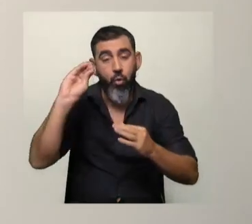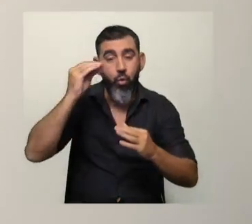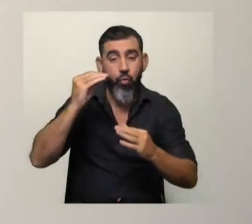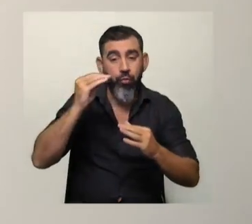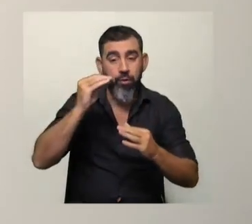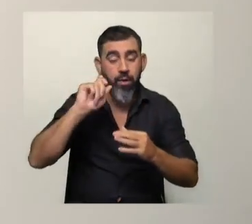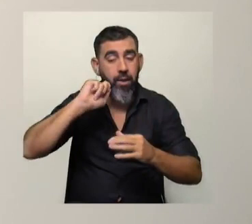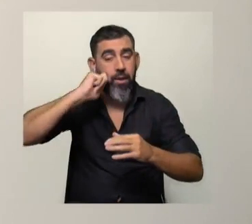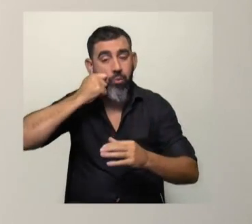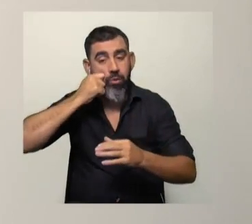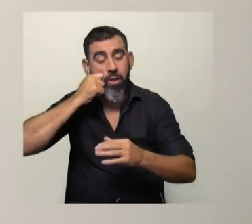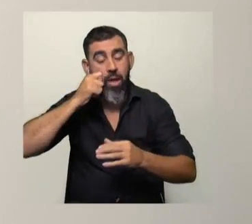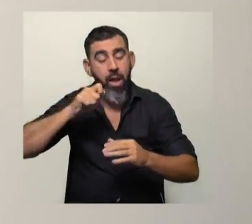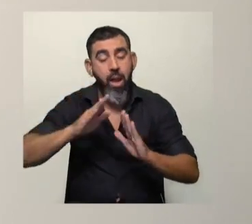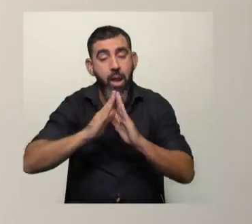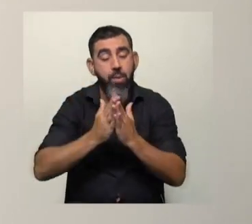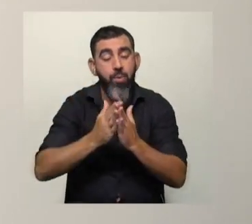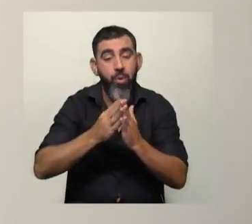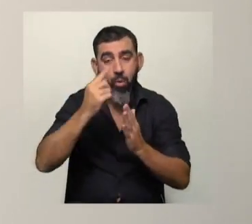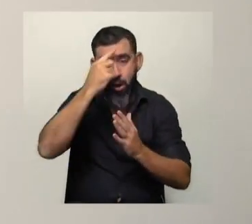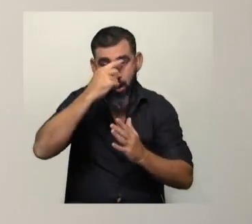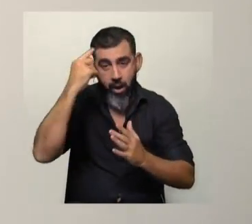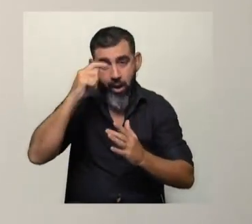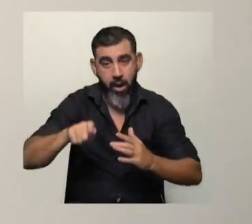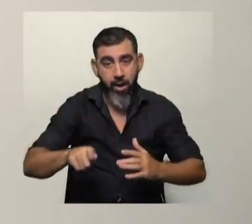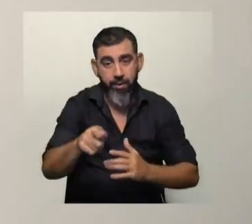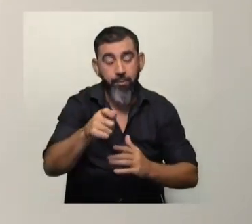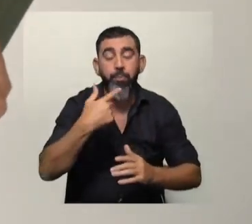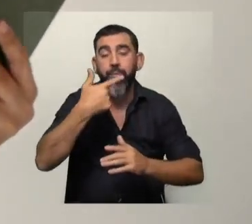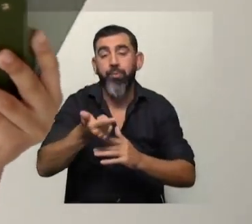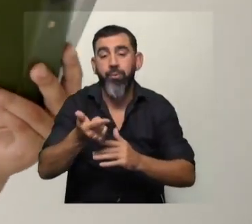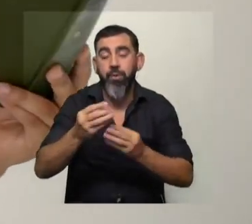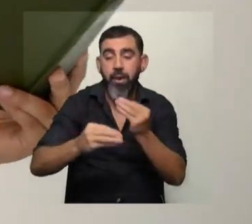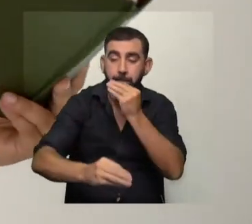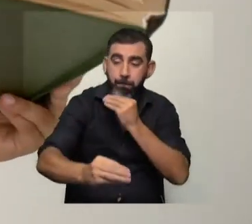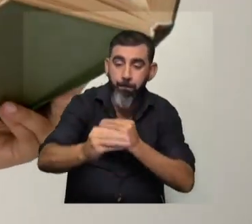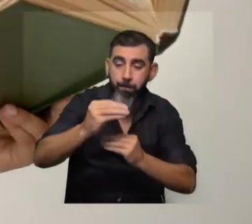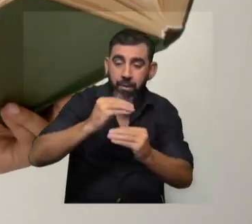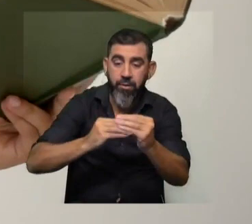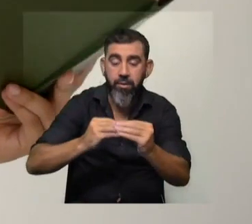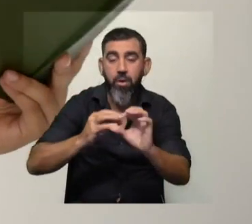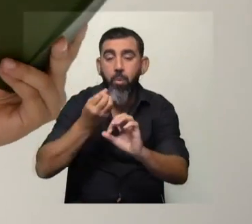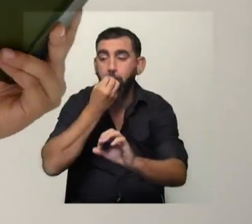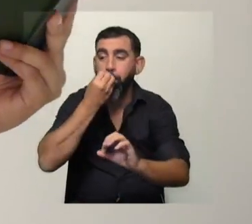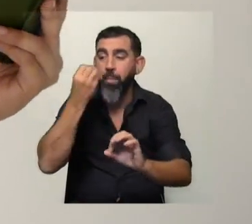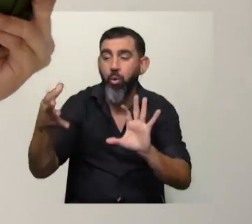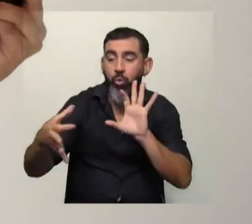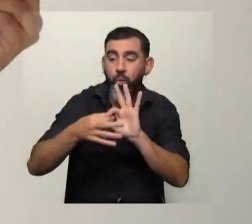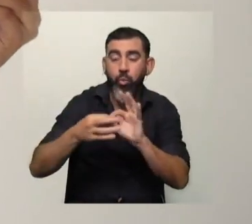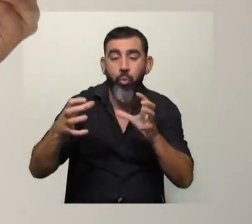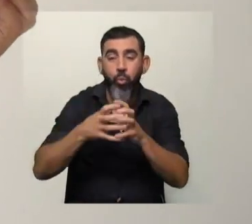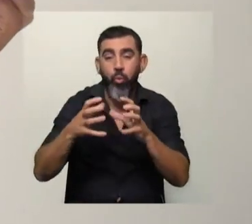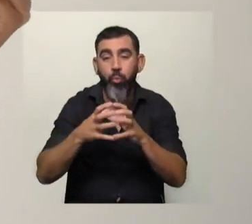son seguidores de la saga de libros de Harry Potter, por ejemplo, desarrollan más la empatía o tienen mejor vínculo con grupos